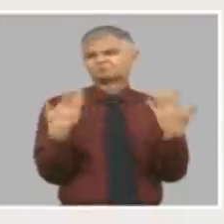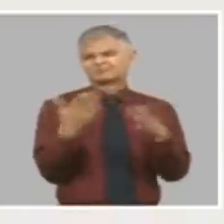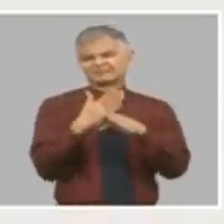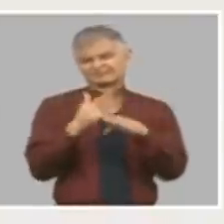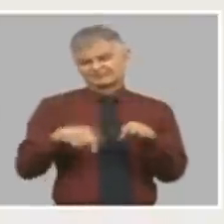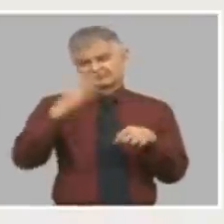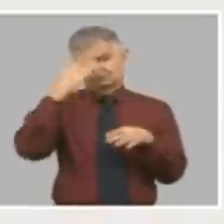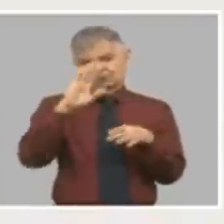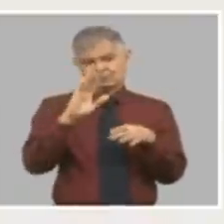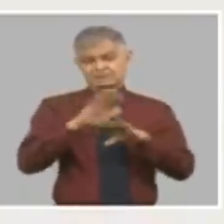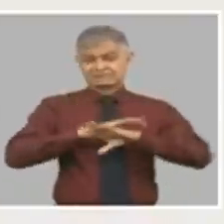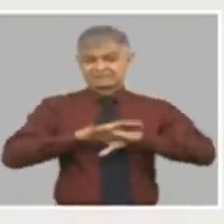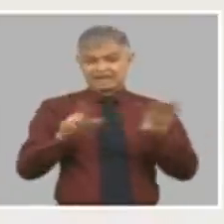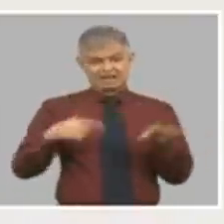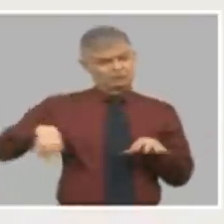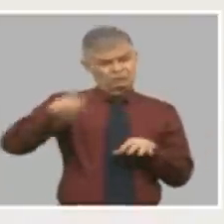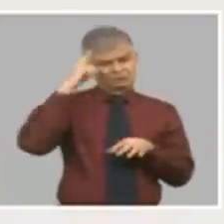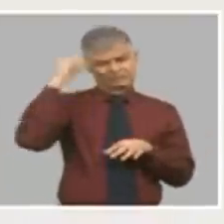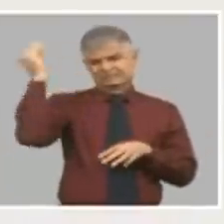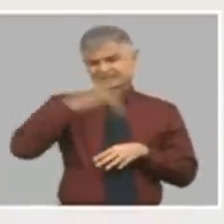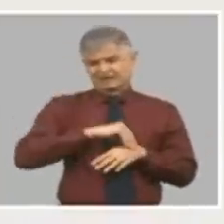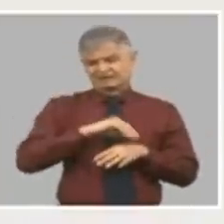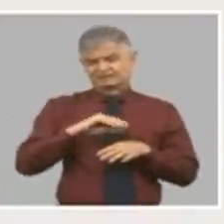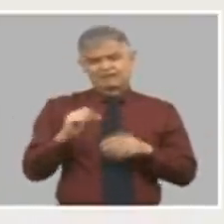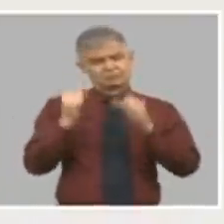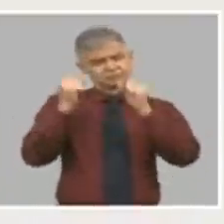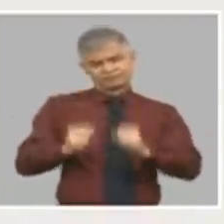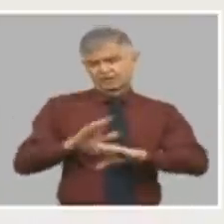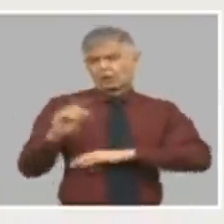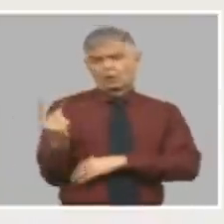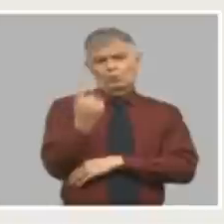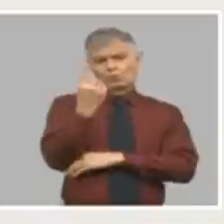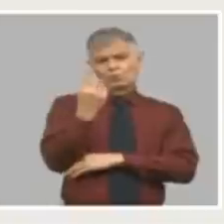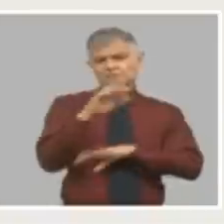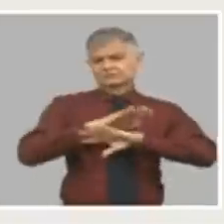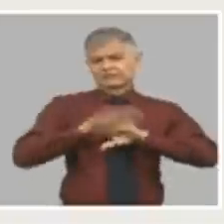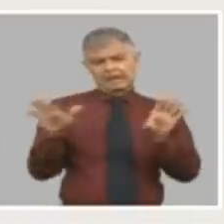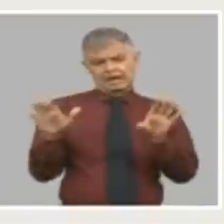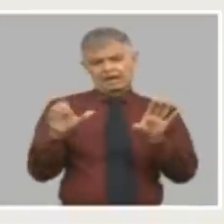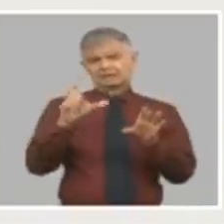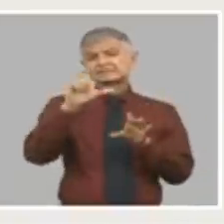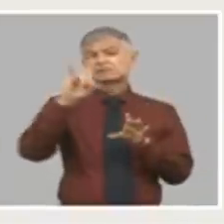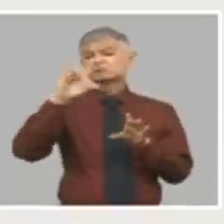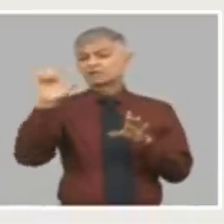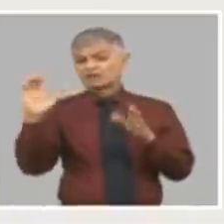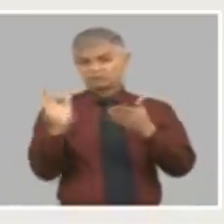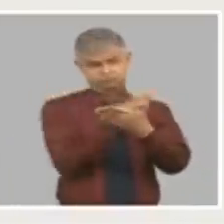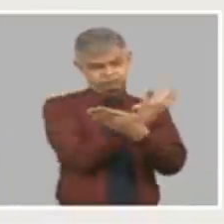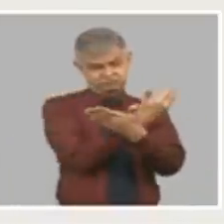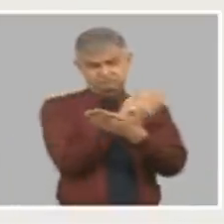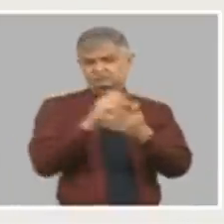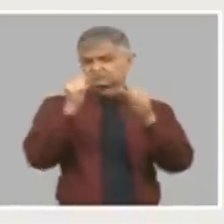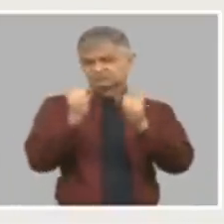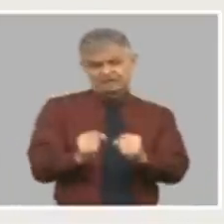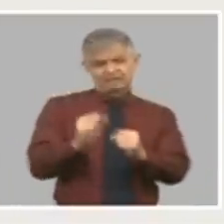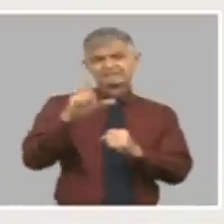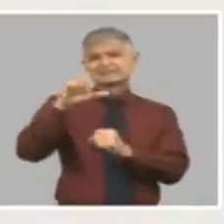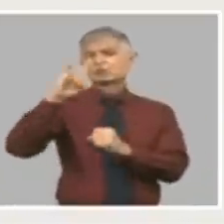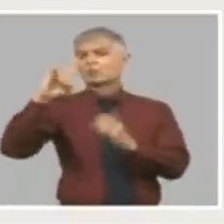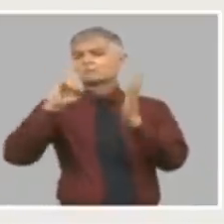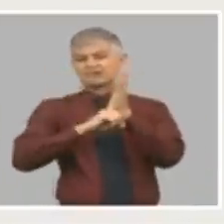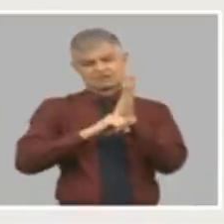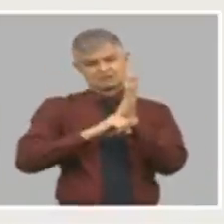hay que quedarse con una sola moneda va a ser el CUP hay que resolver los dos tipos de cambio